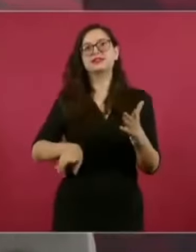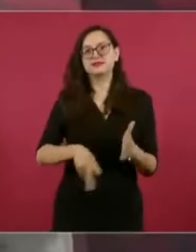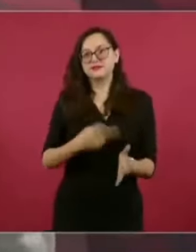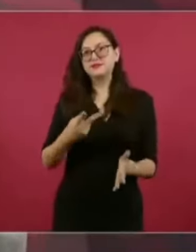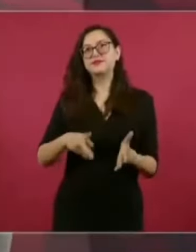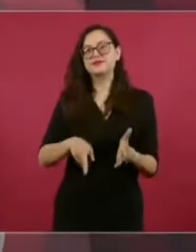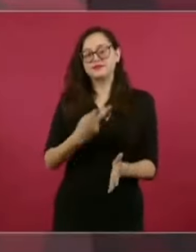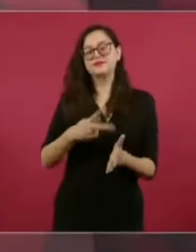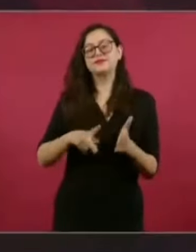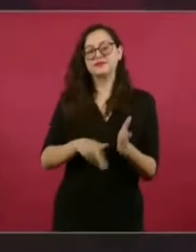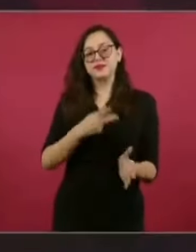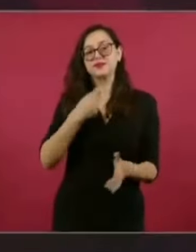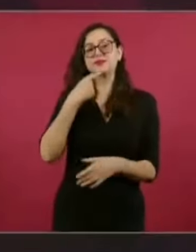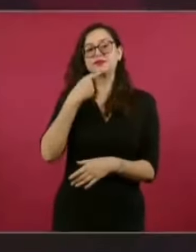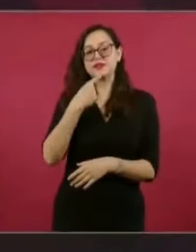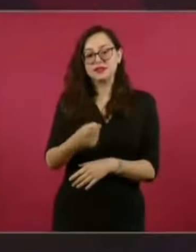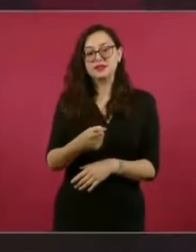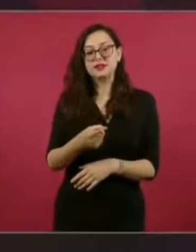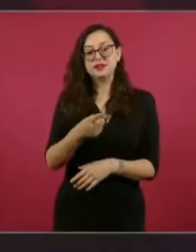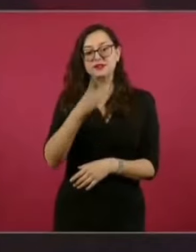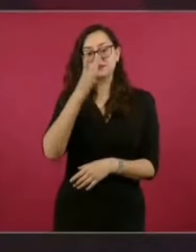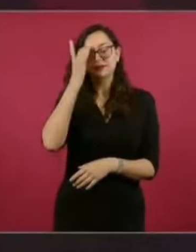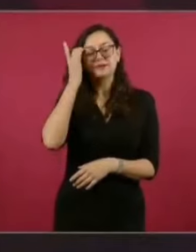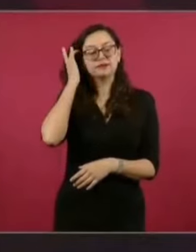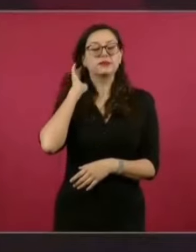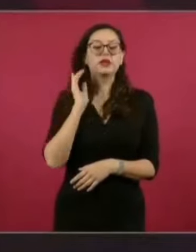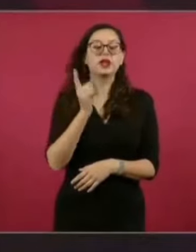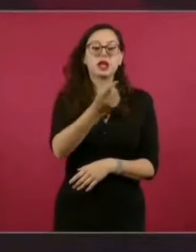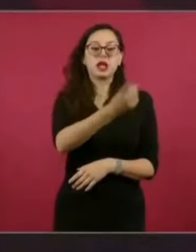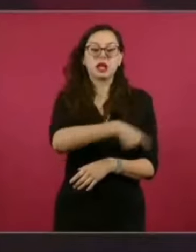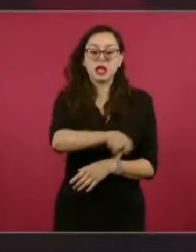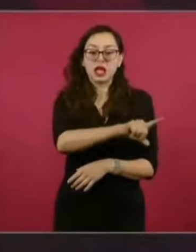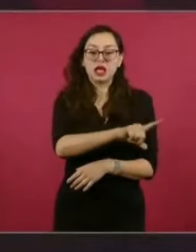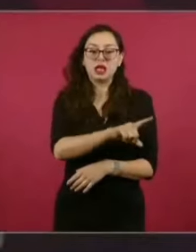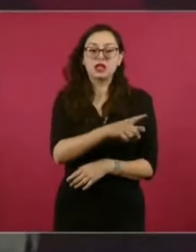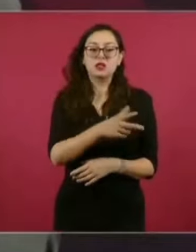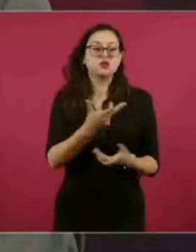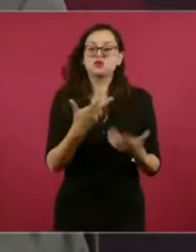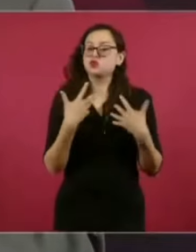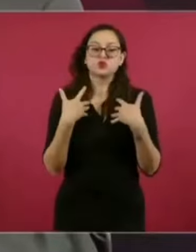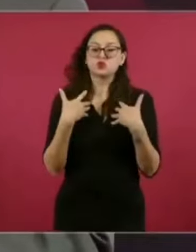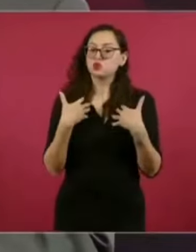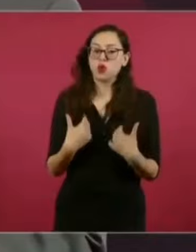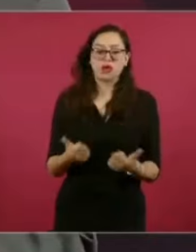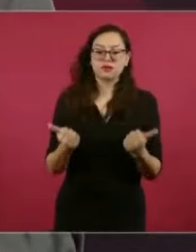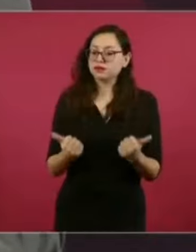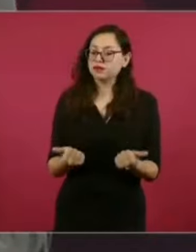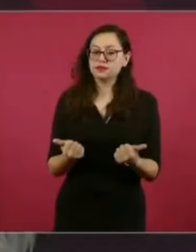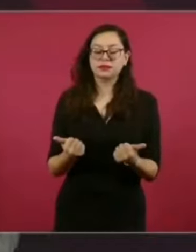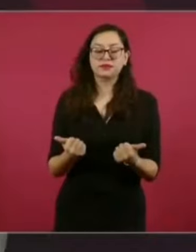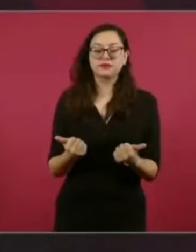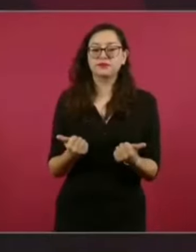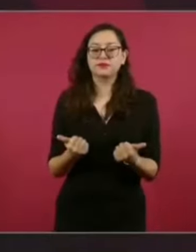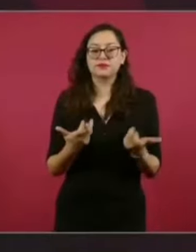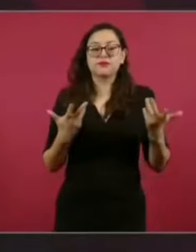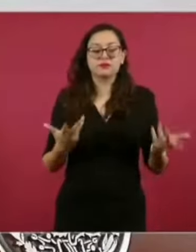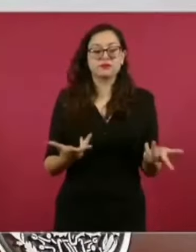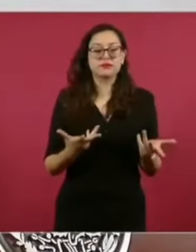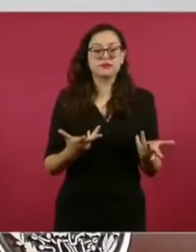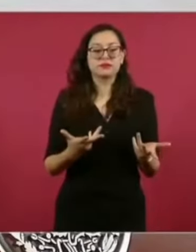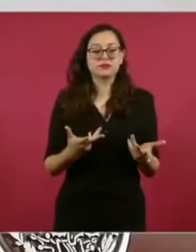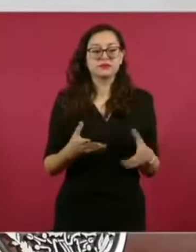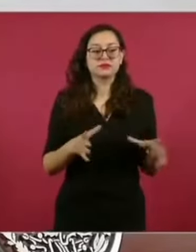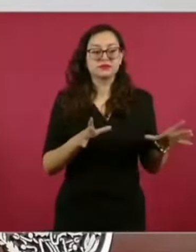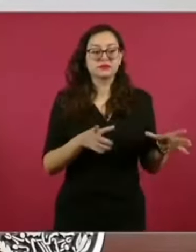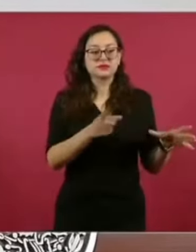porque no lo internalizan, para ellos el